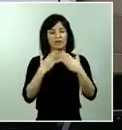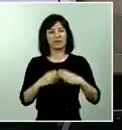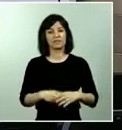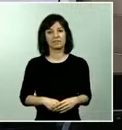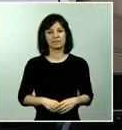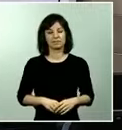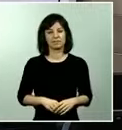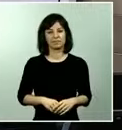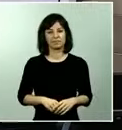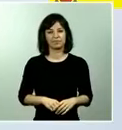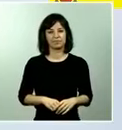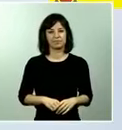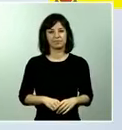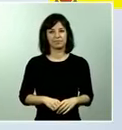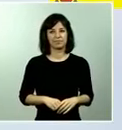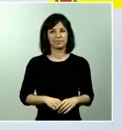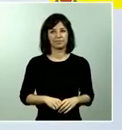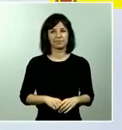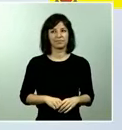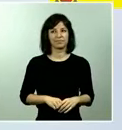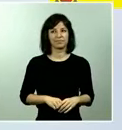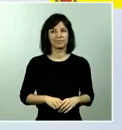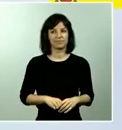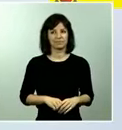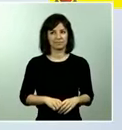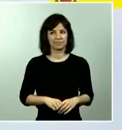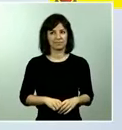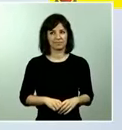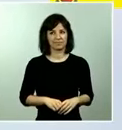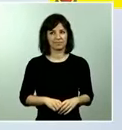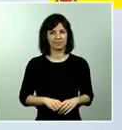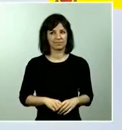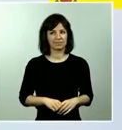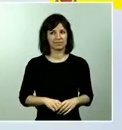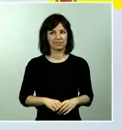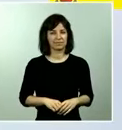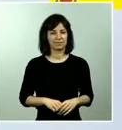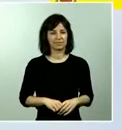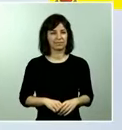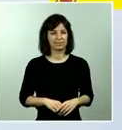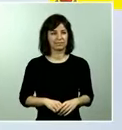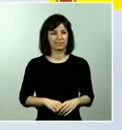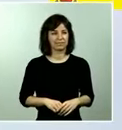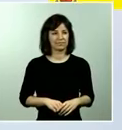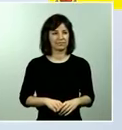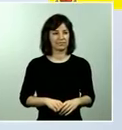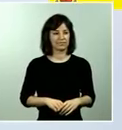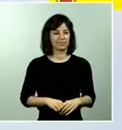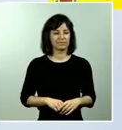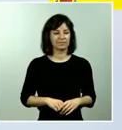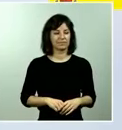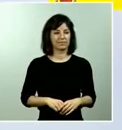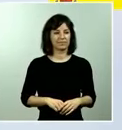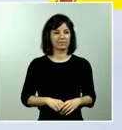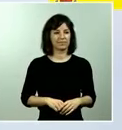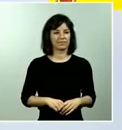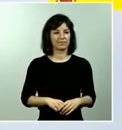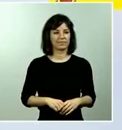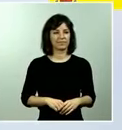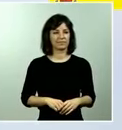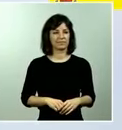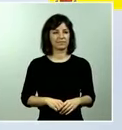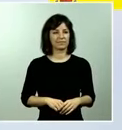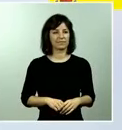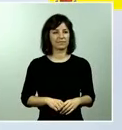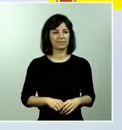Bueno, en cuanto a la reunión que tiene bueno, el encuentro que tiene el presidente del gobierno